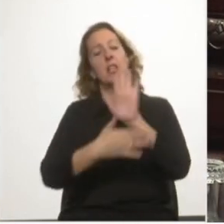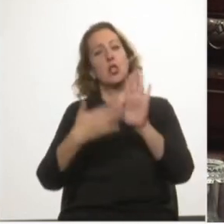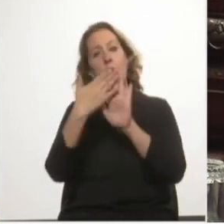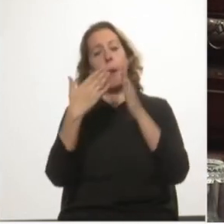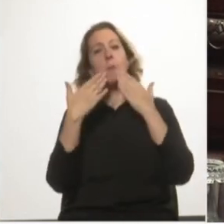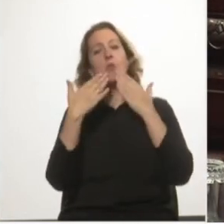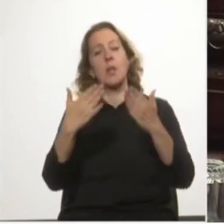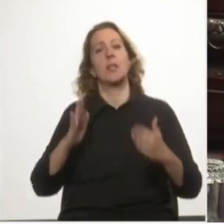señora presidenta jerarcas de jerarcas jerarcas Gracias